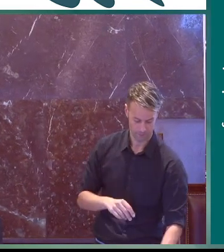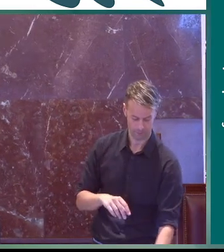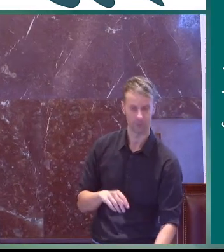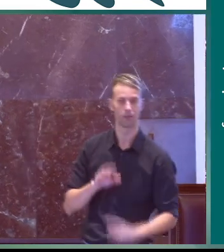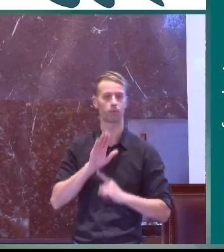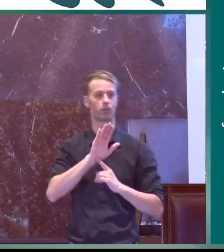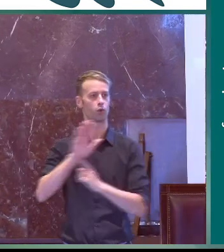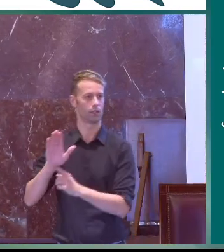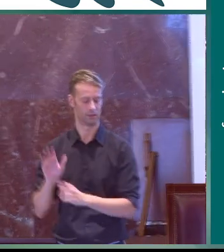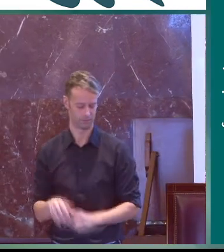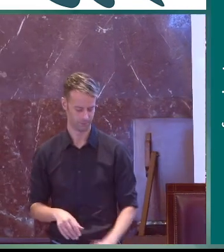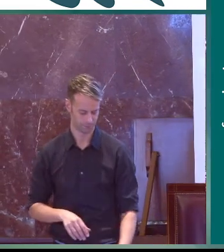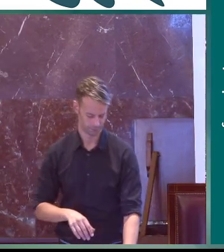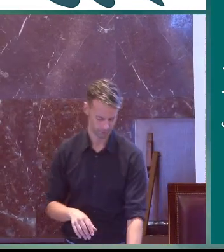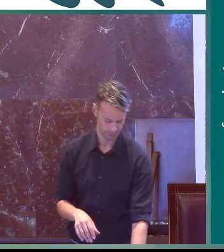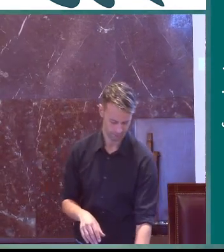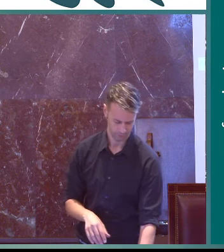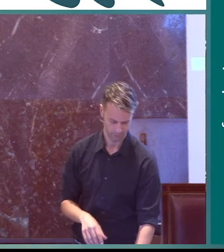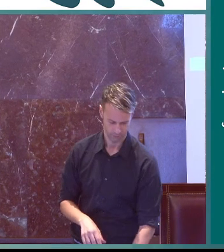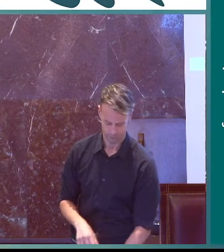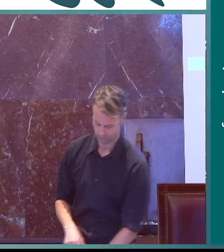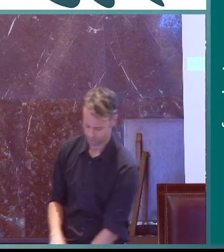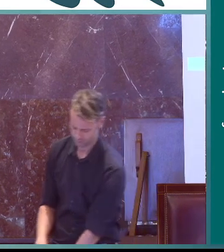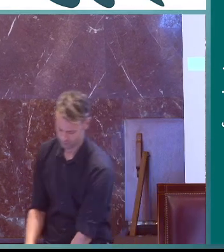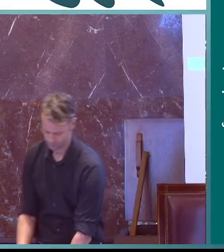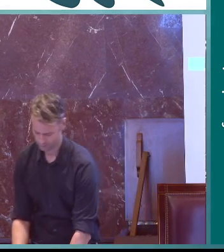y para terminar una serie de propuestas